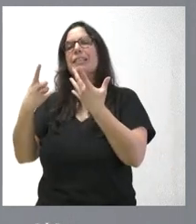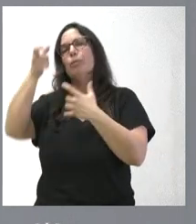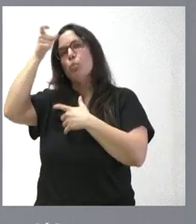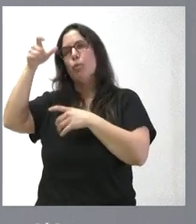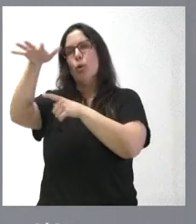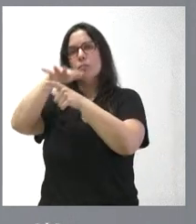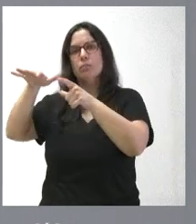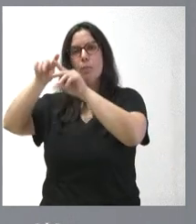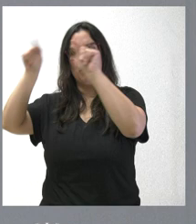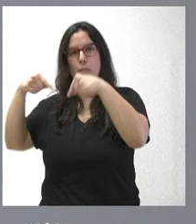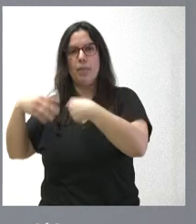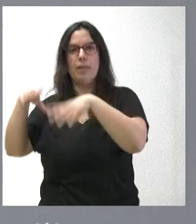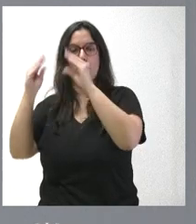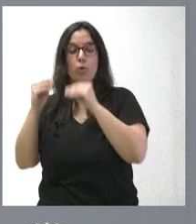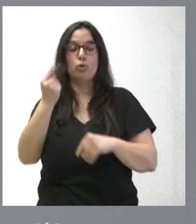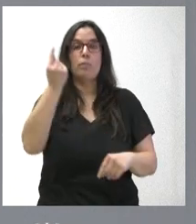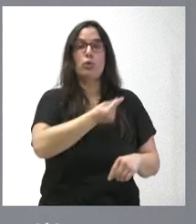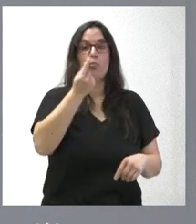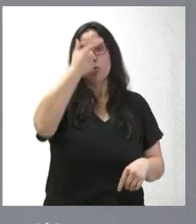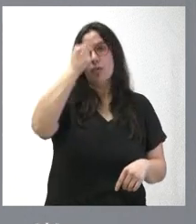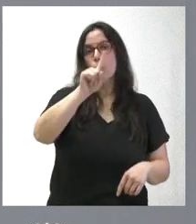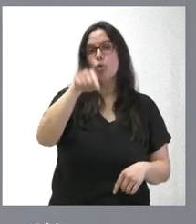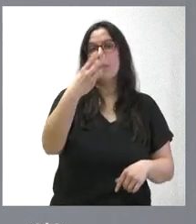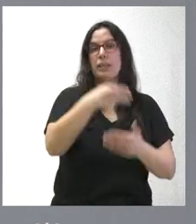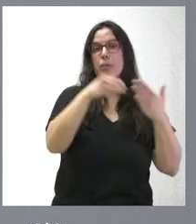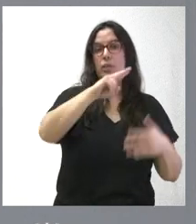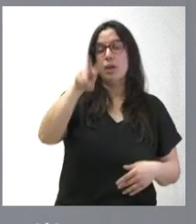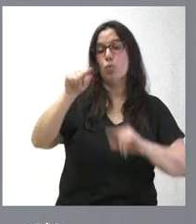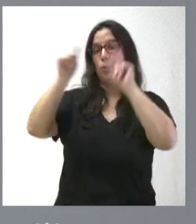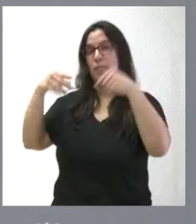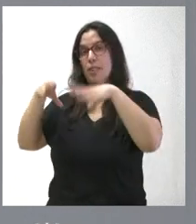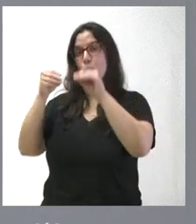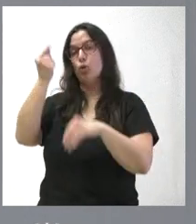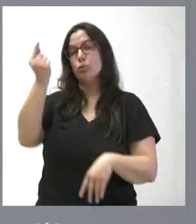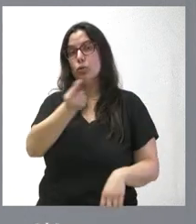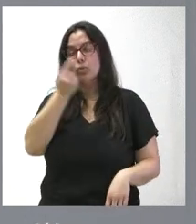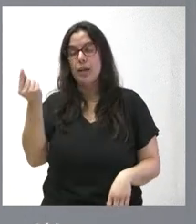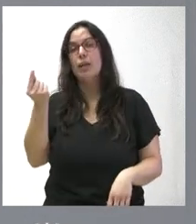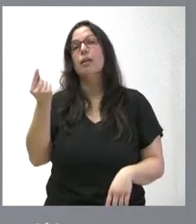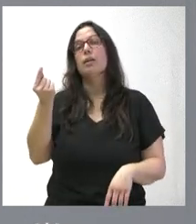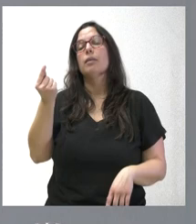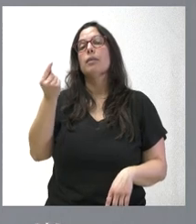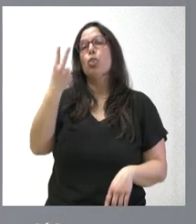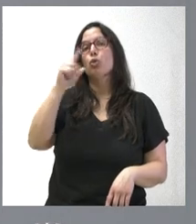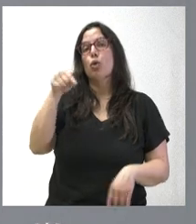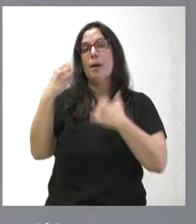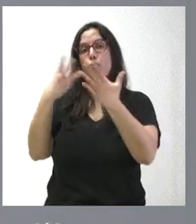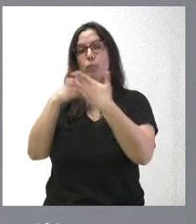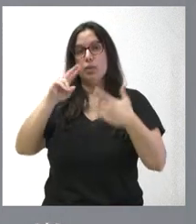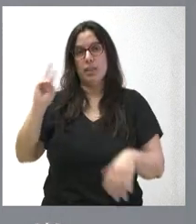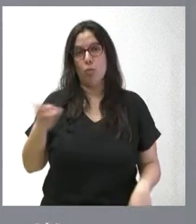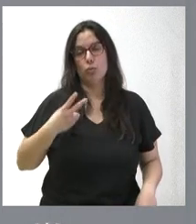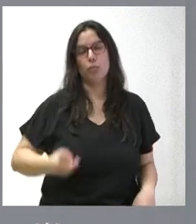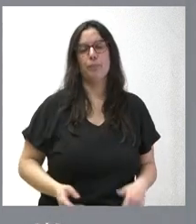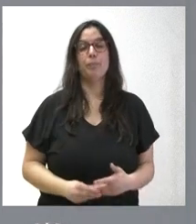provincia de Burgos. El presupuesto en Ávila asciende a 1,3 millones de euros y el de Burgos para esos 26 municipios a 2,8 millones de euros.